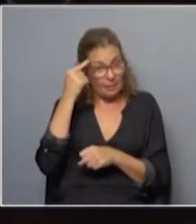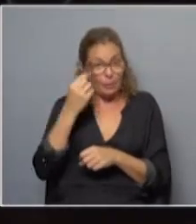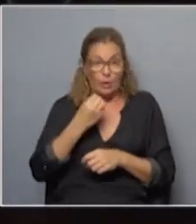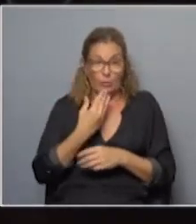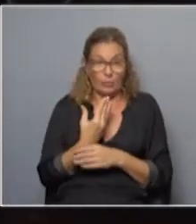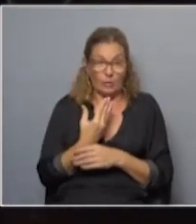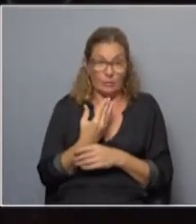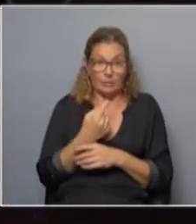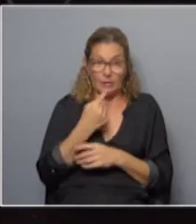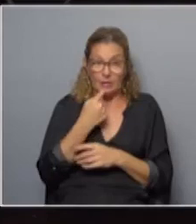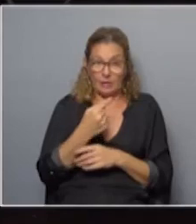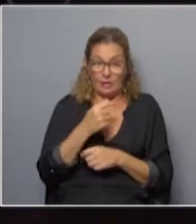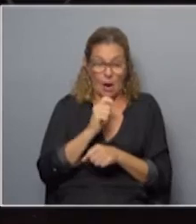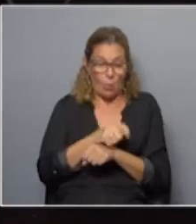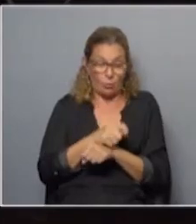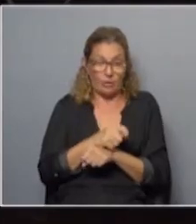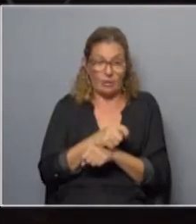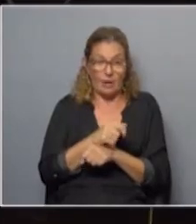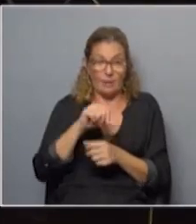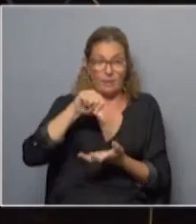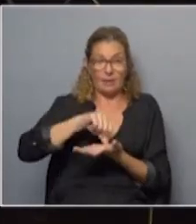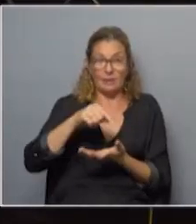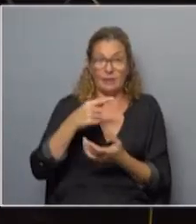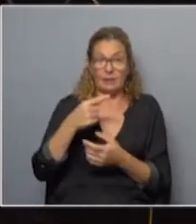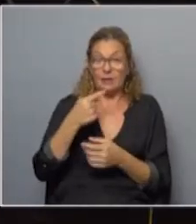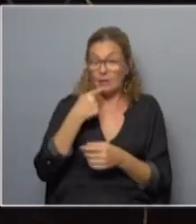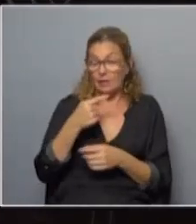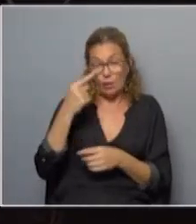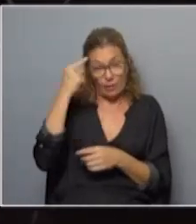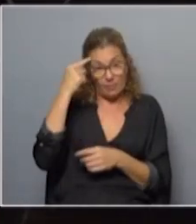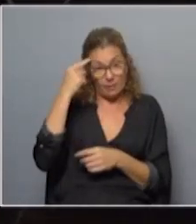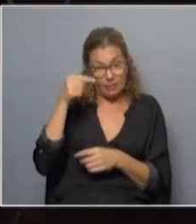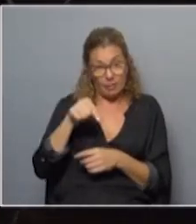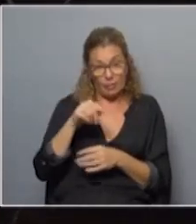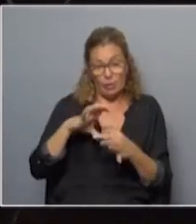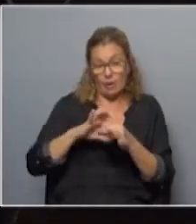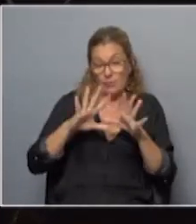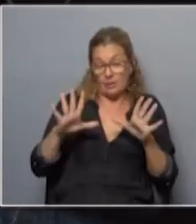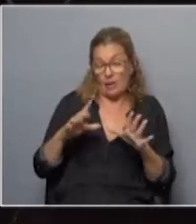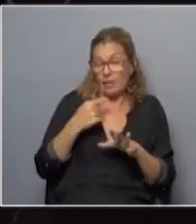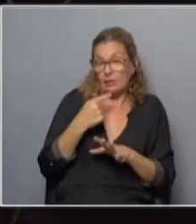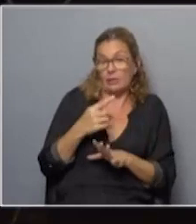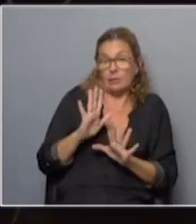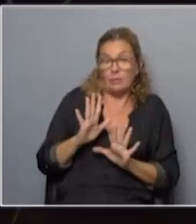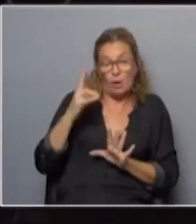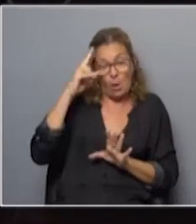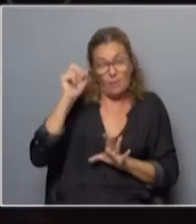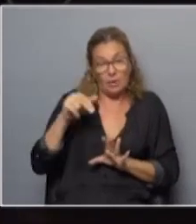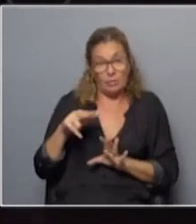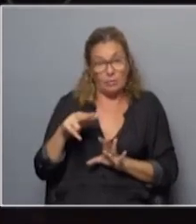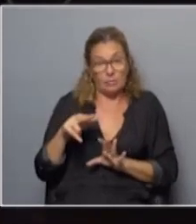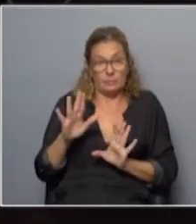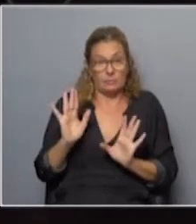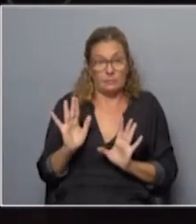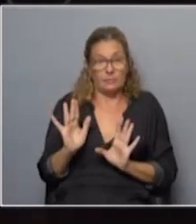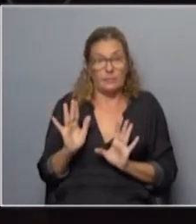que se critique la justicia de este país y se digan las cosas que se piensan es el ejercicio de la libertad de expresión sobre el trabajo de uno de los poderes del